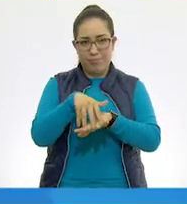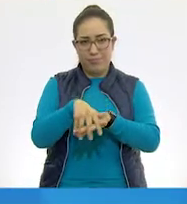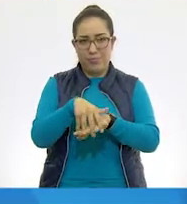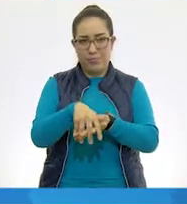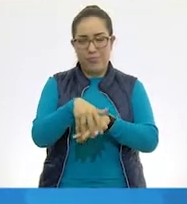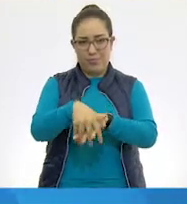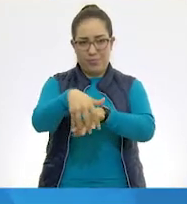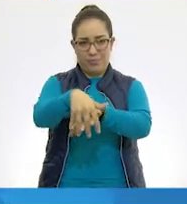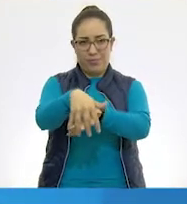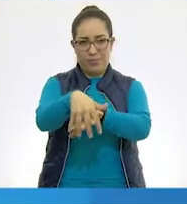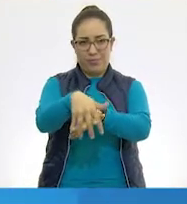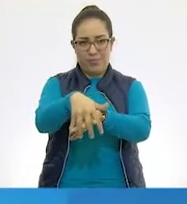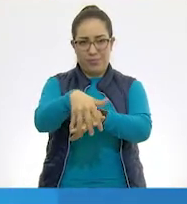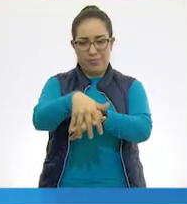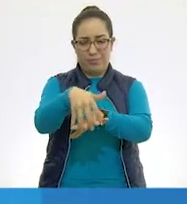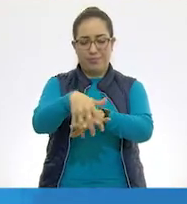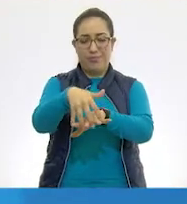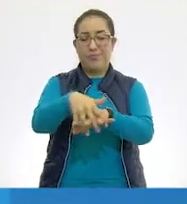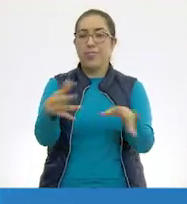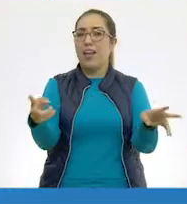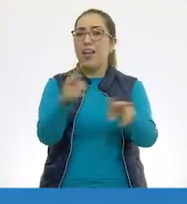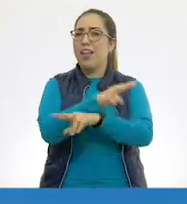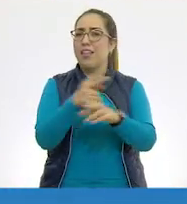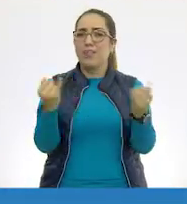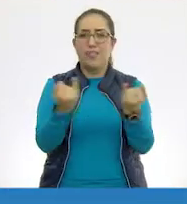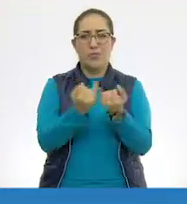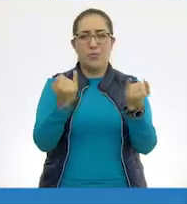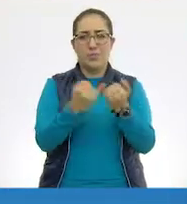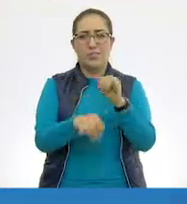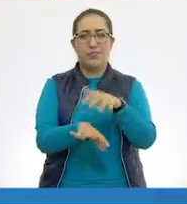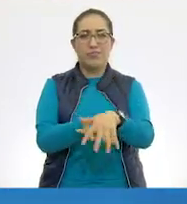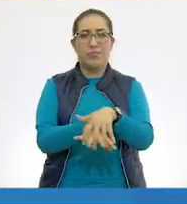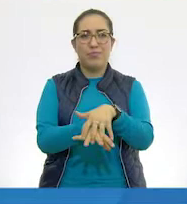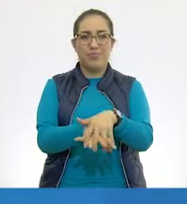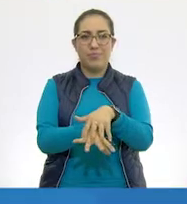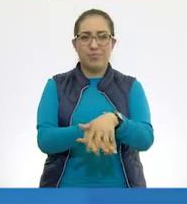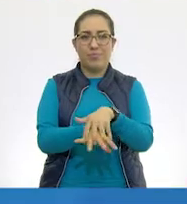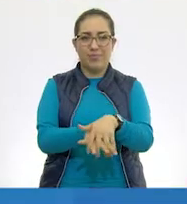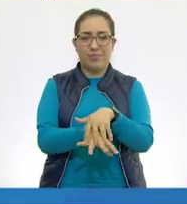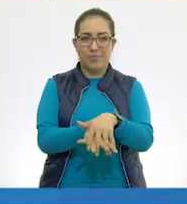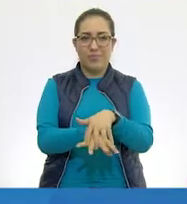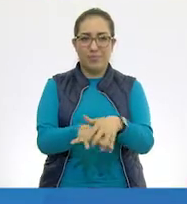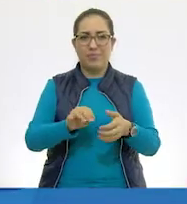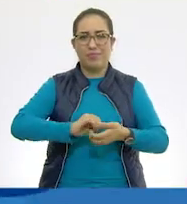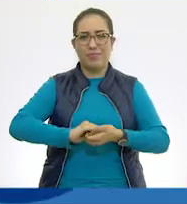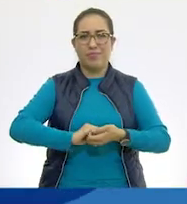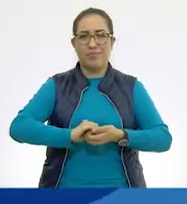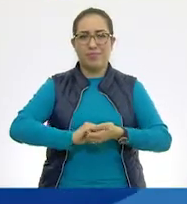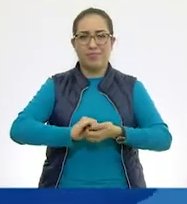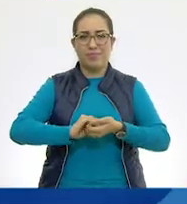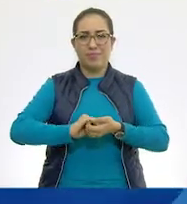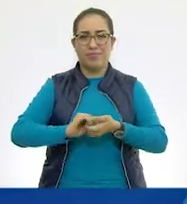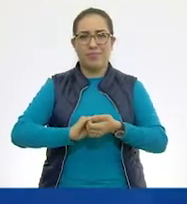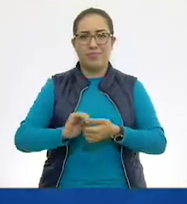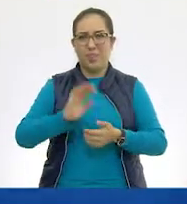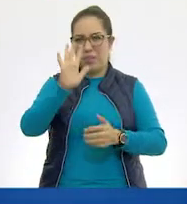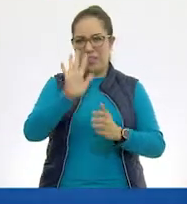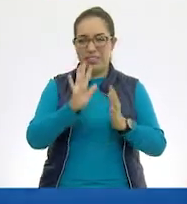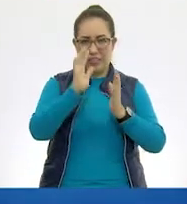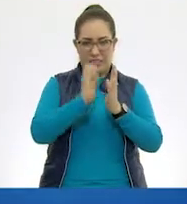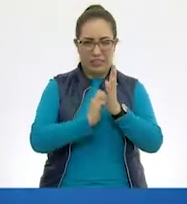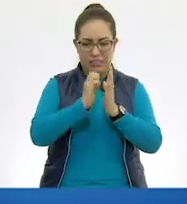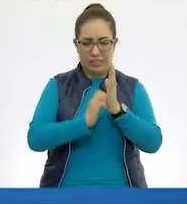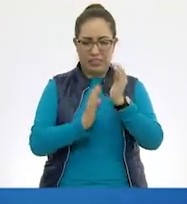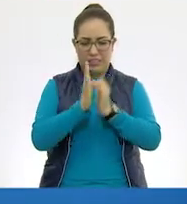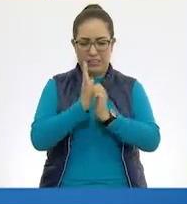dorso de la otra, entrelazando los dedos. Repite lo mismo con la otra mano. Frota los dedos. Ahora,